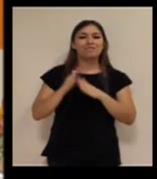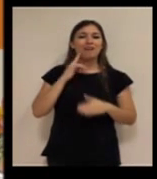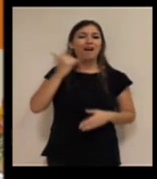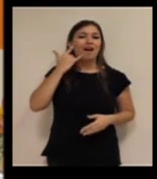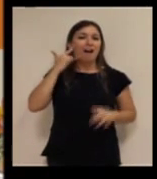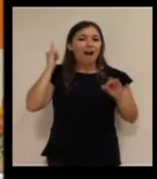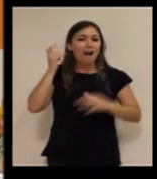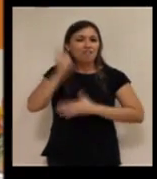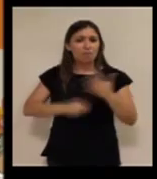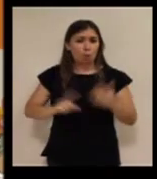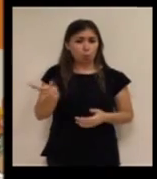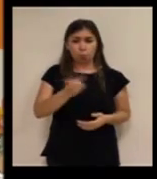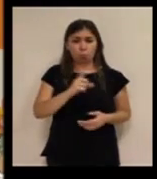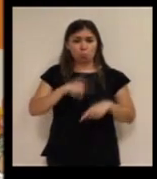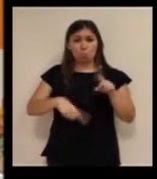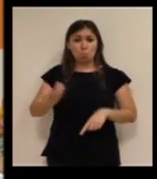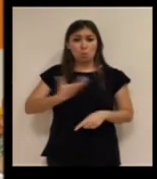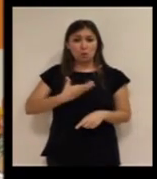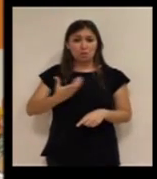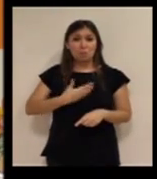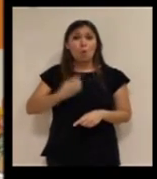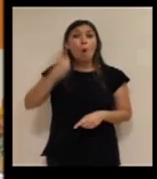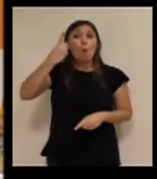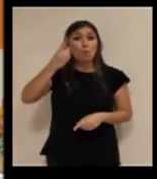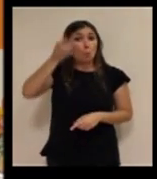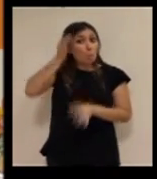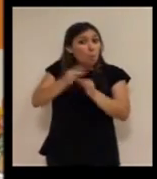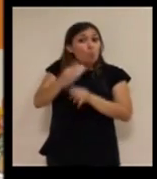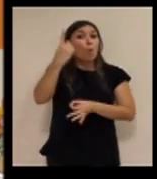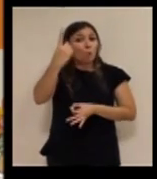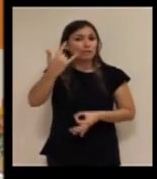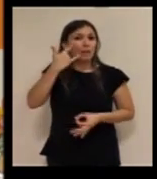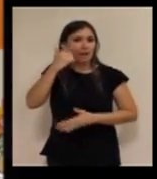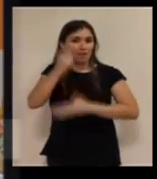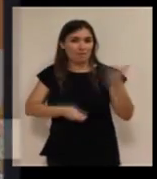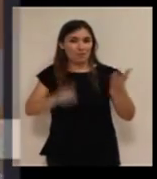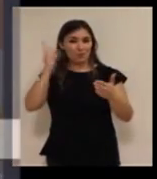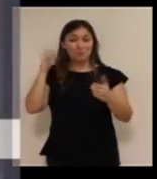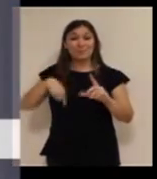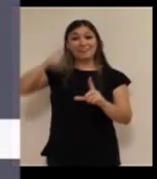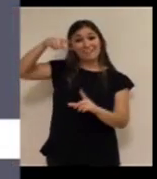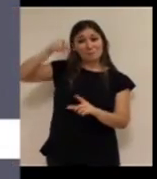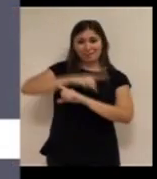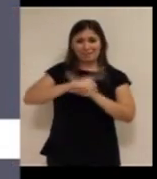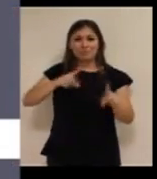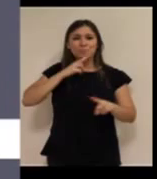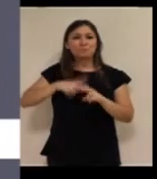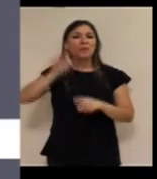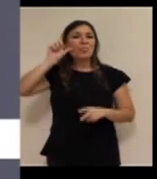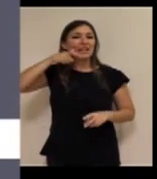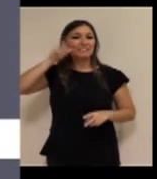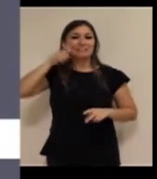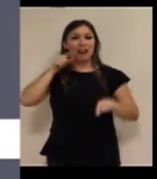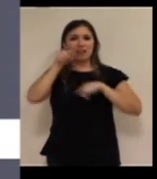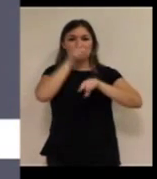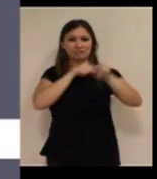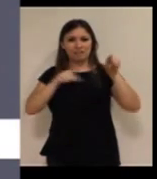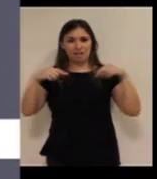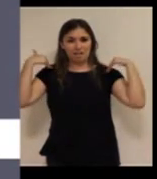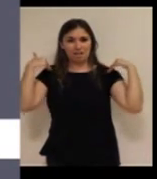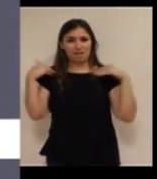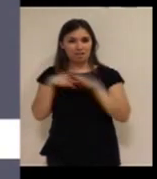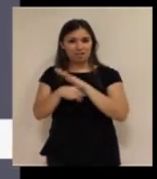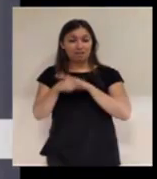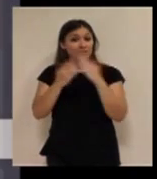En los municipios más pequeños había el teléfono del pueblo, ni siquiera la cabina, era una centralita. O sea, que estábamos